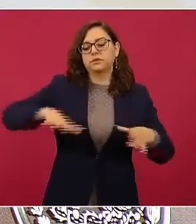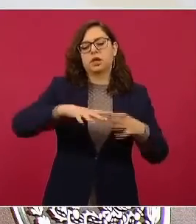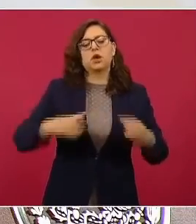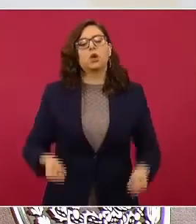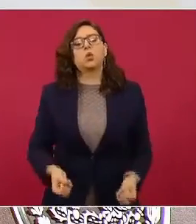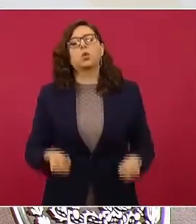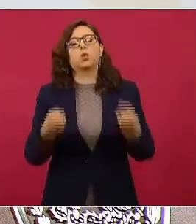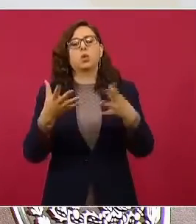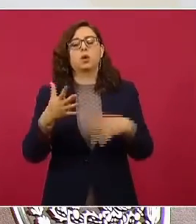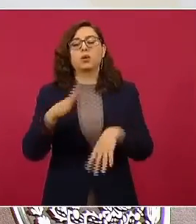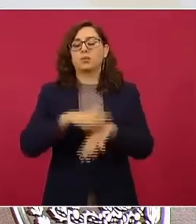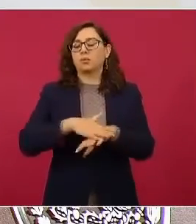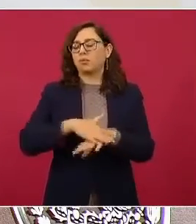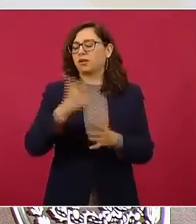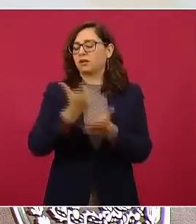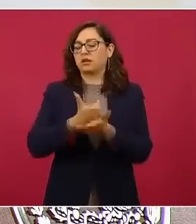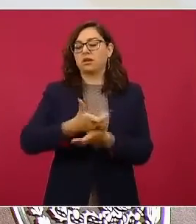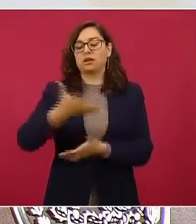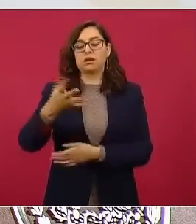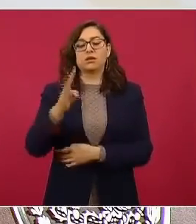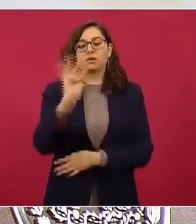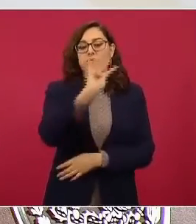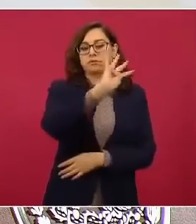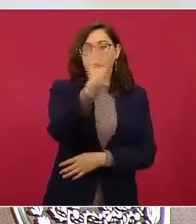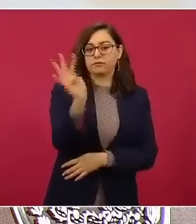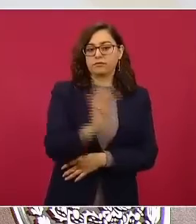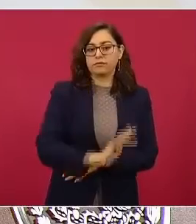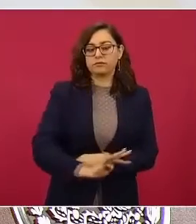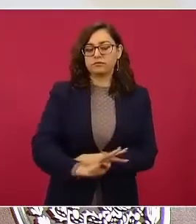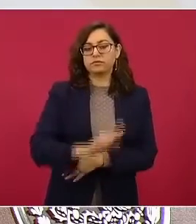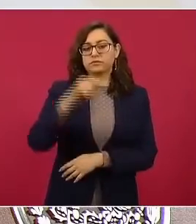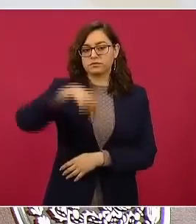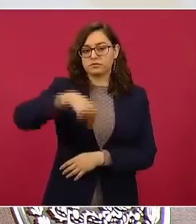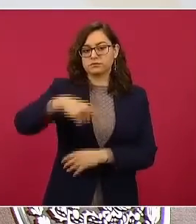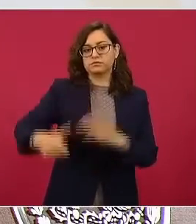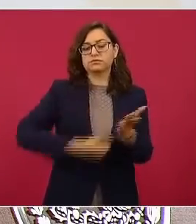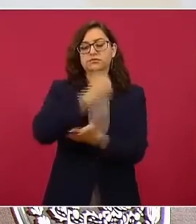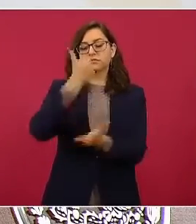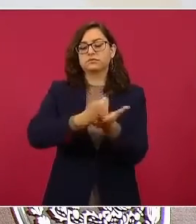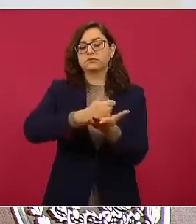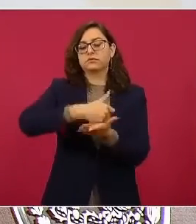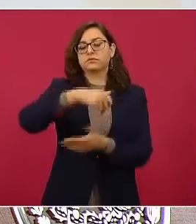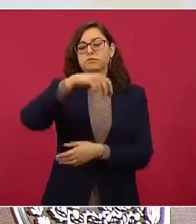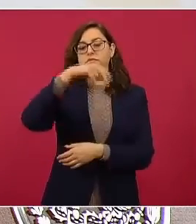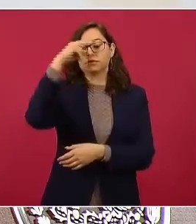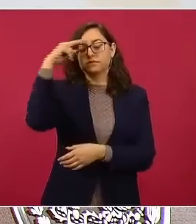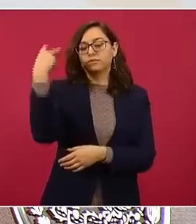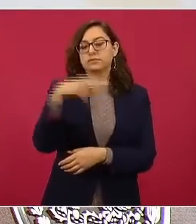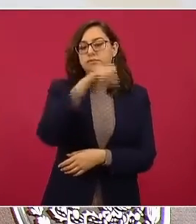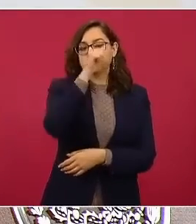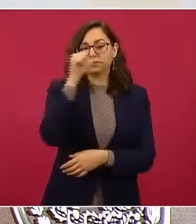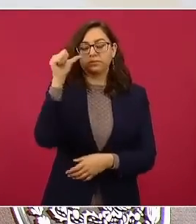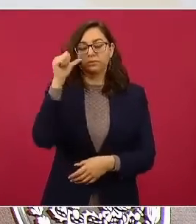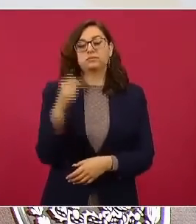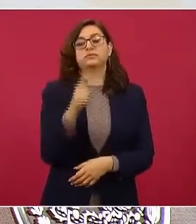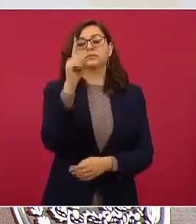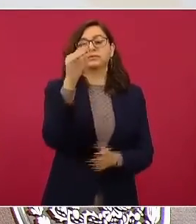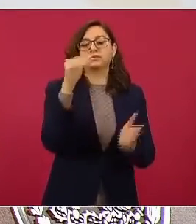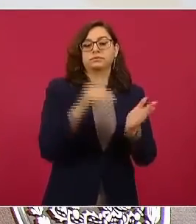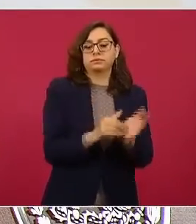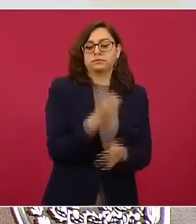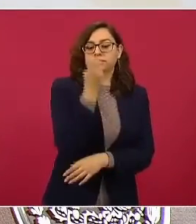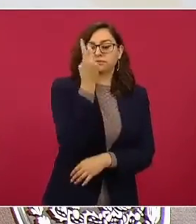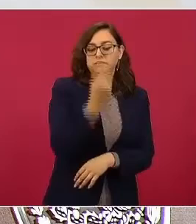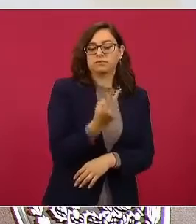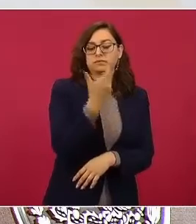precio más alto, Soriana Super, en la Avenito Juárez, aquí en la Ciudad de México. El paquete cuesta mil dos pesos